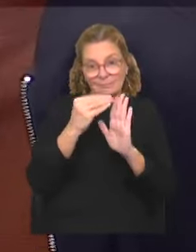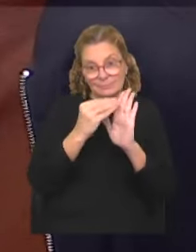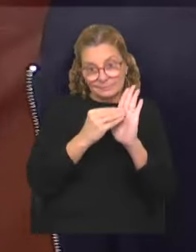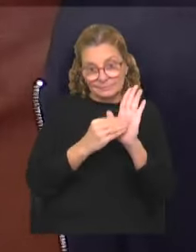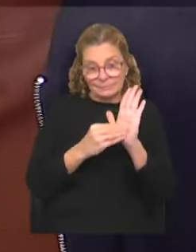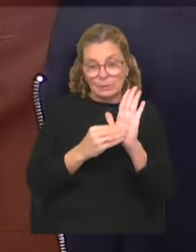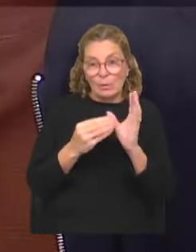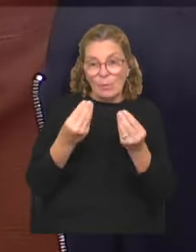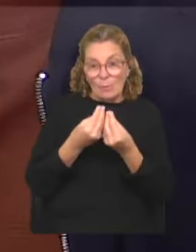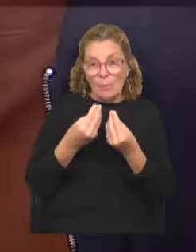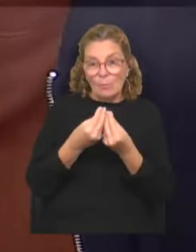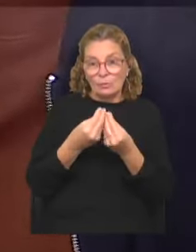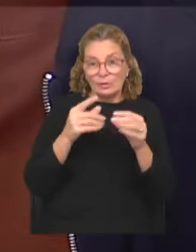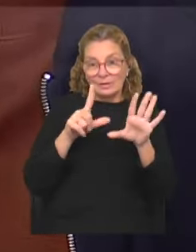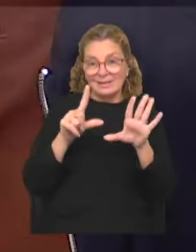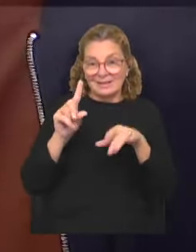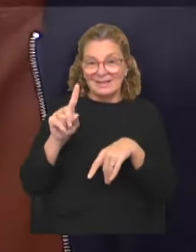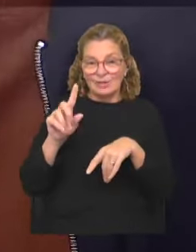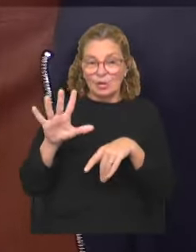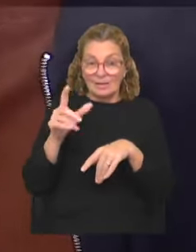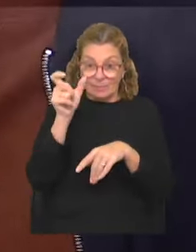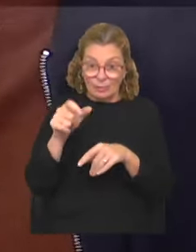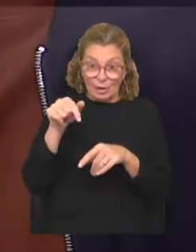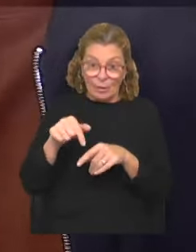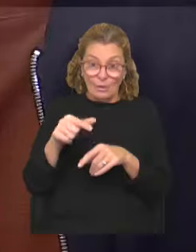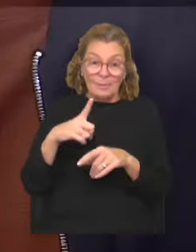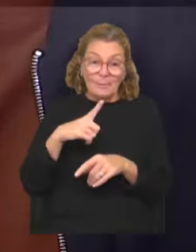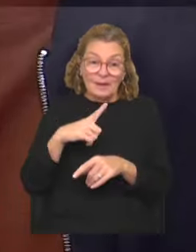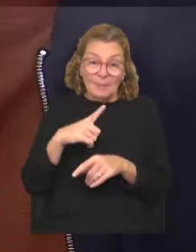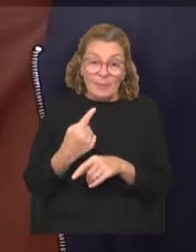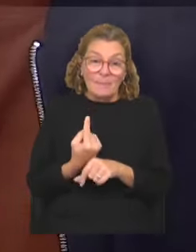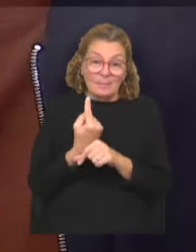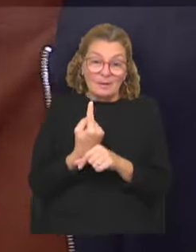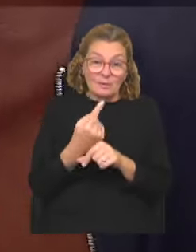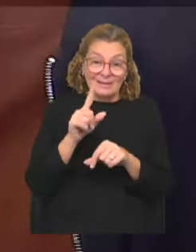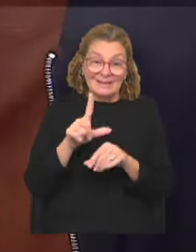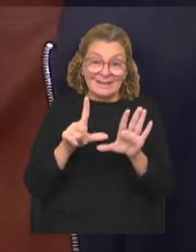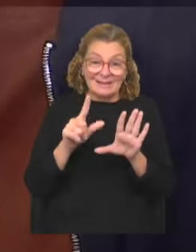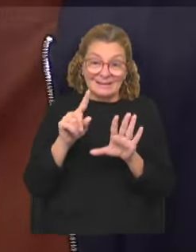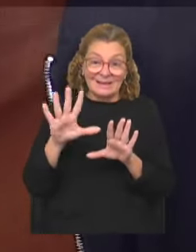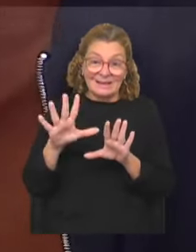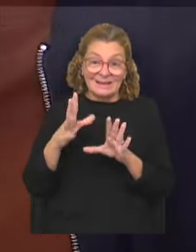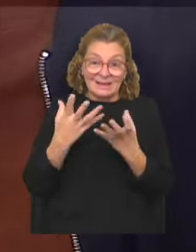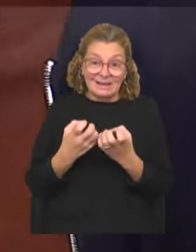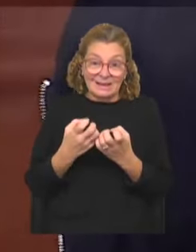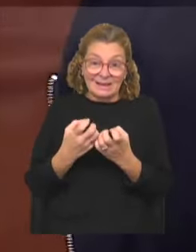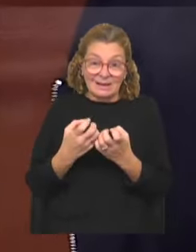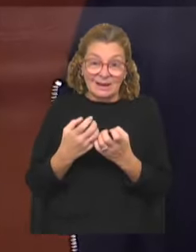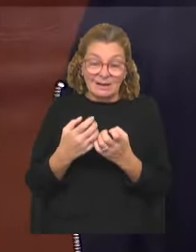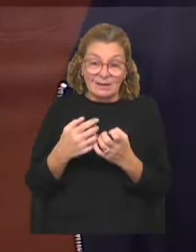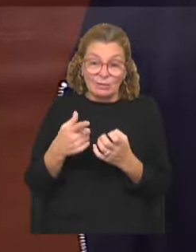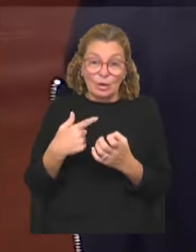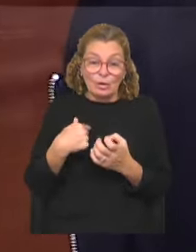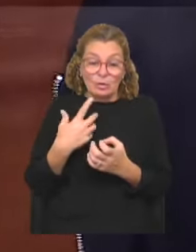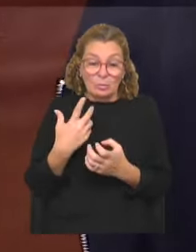hoy, el universo de los regularizados es de 715. Es de esperar que, en principio, estos 715 sí quisieran, porque, en realidad, todo esto es